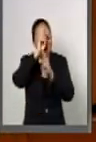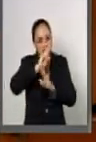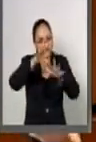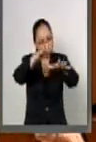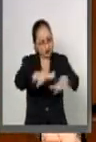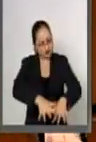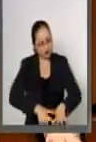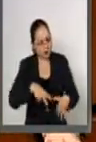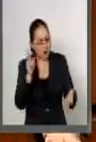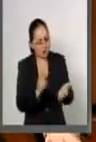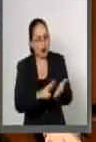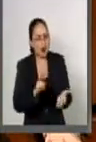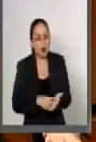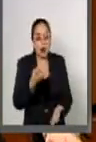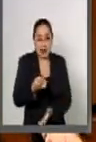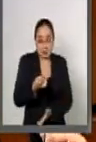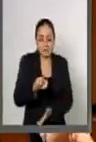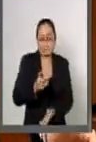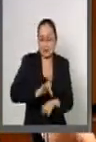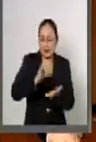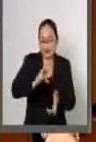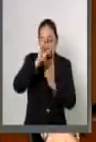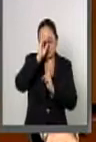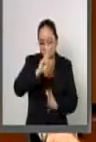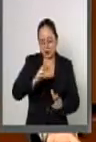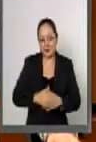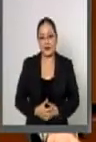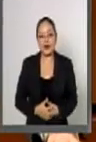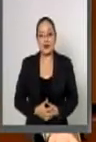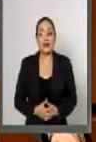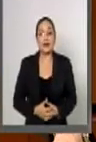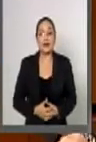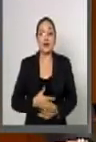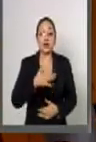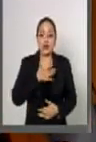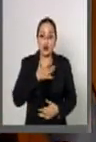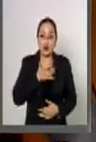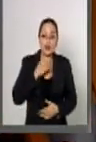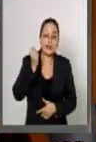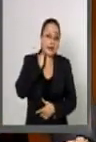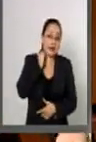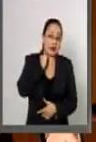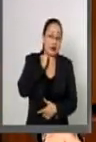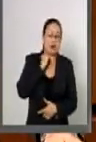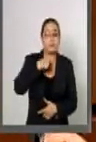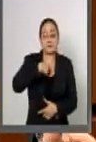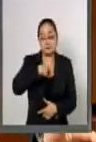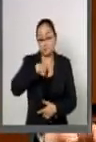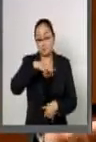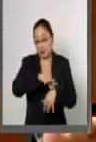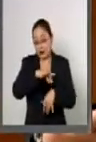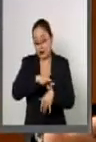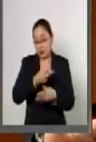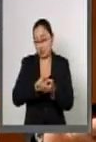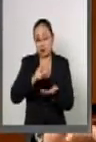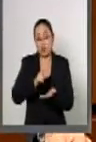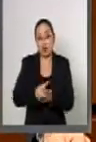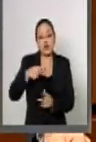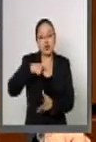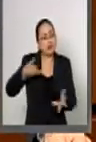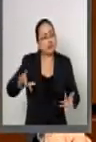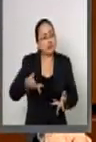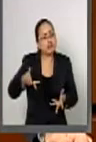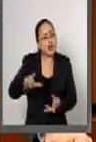recinto legislativo como legislador y médico he impulsado decía